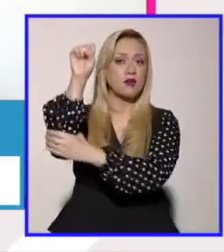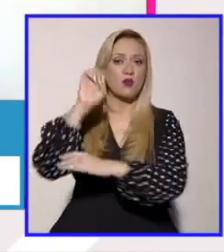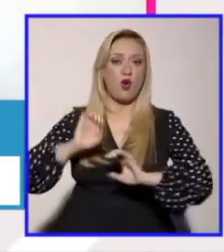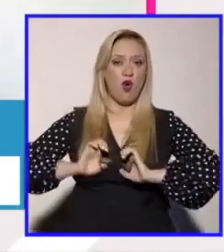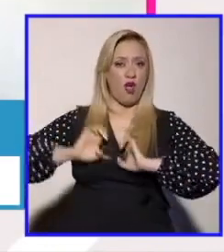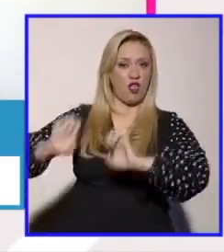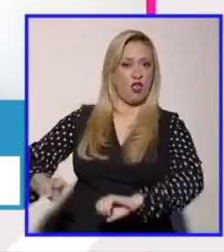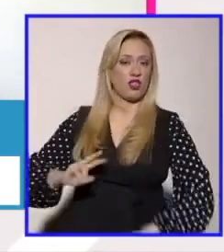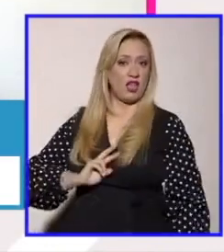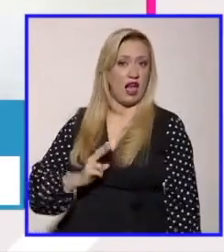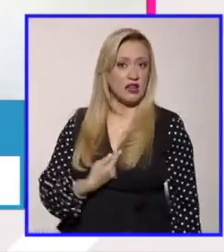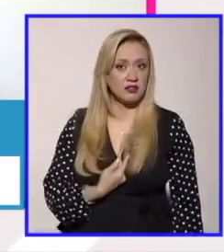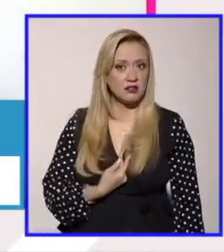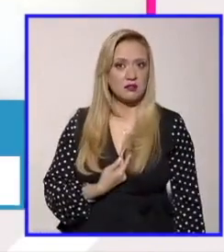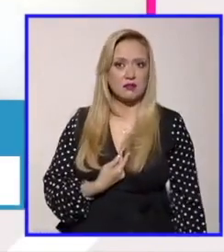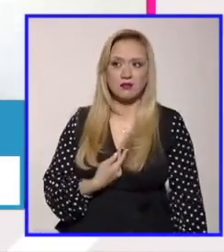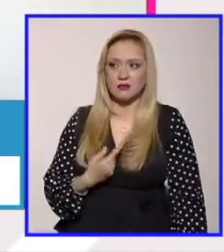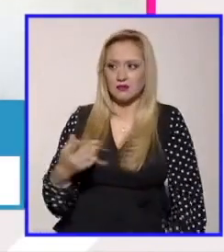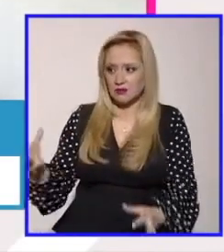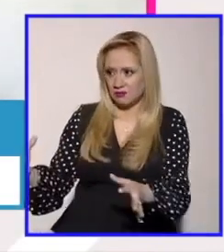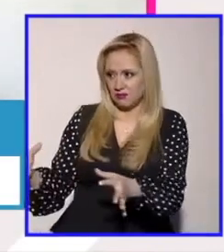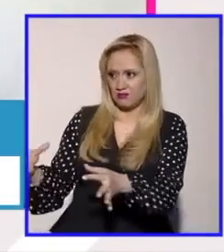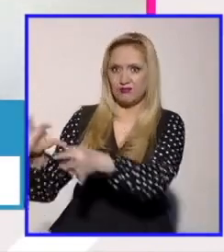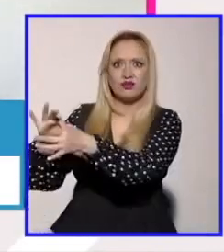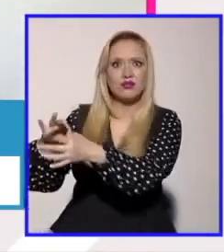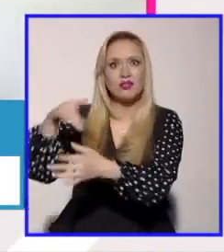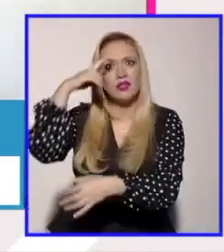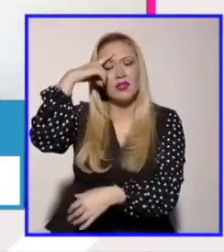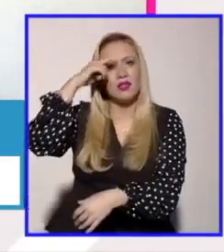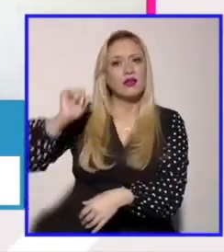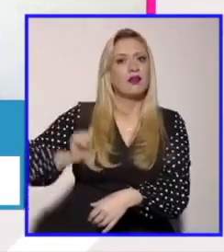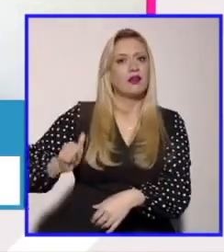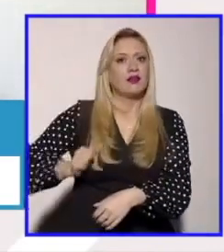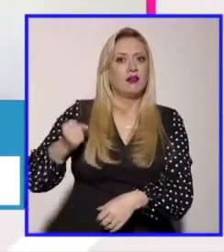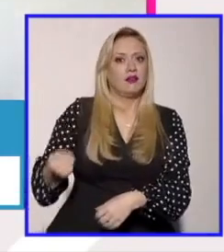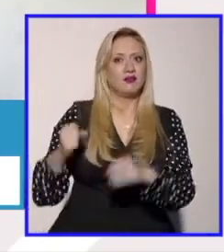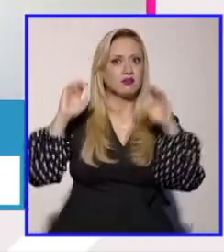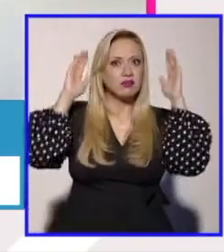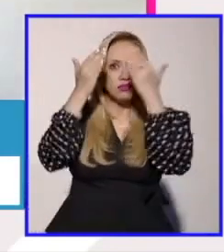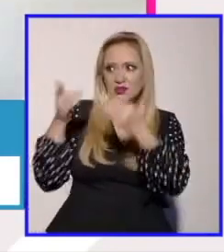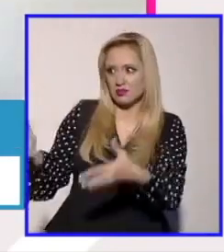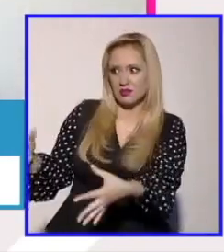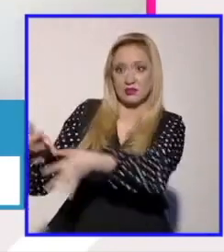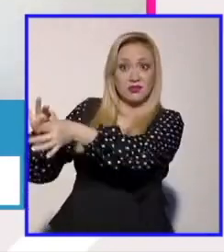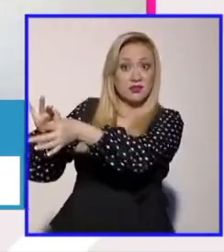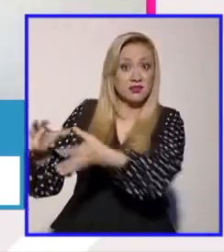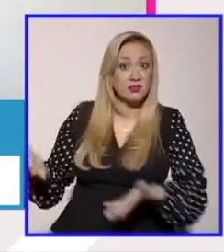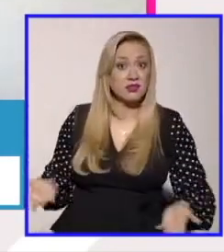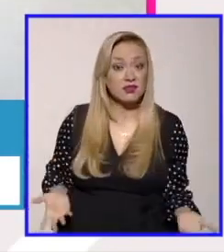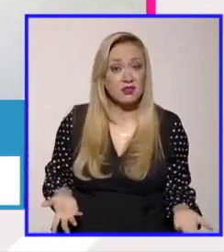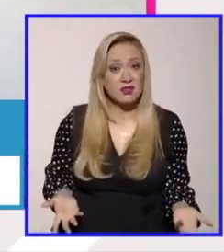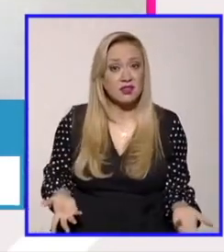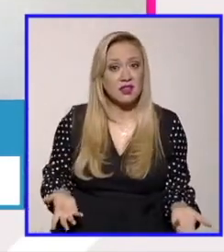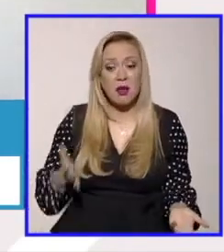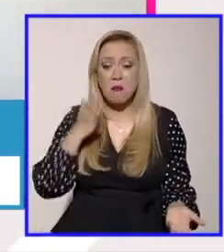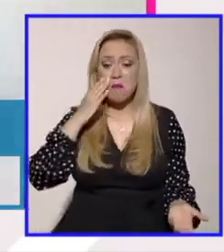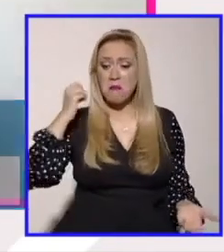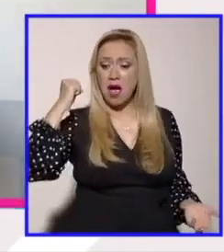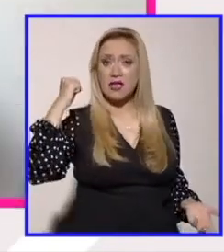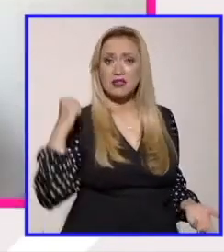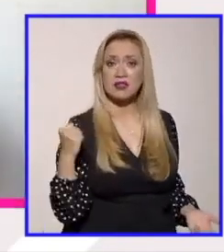que justo se alían con la derecha y que finalmente tienen discursos que son profundamente machistas